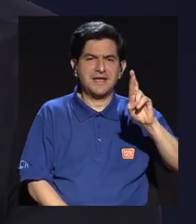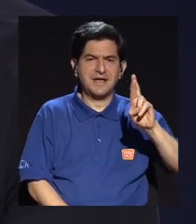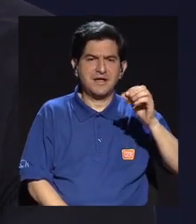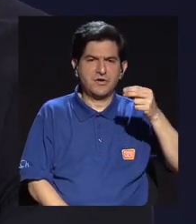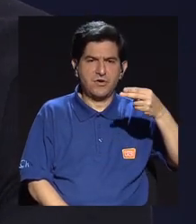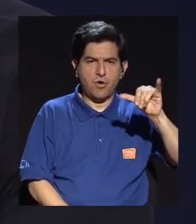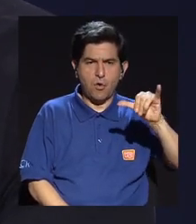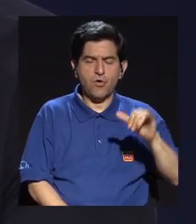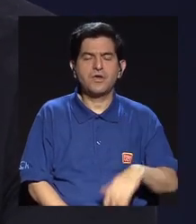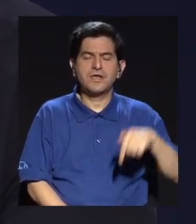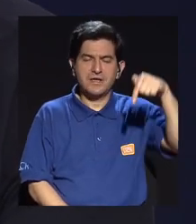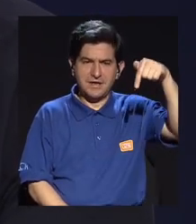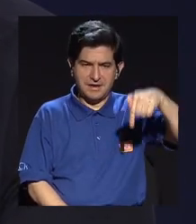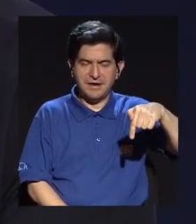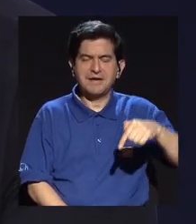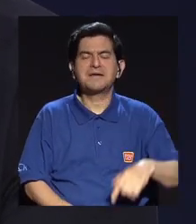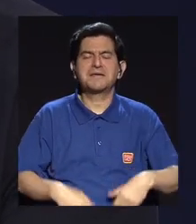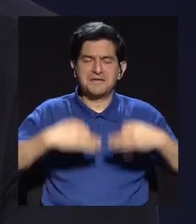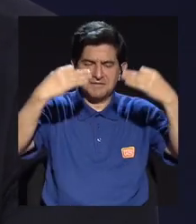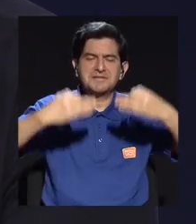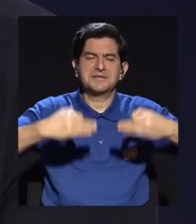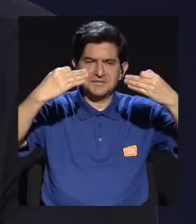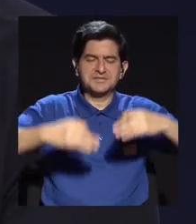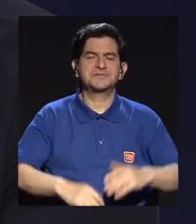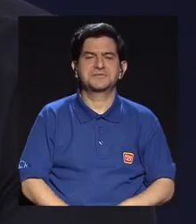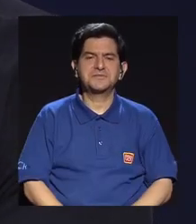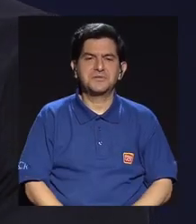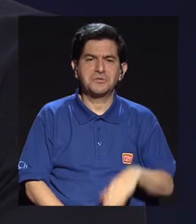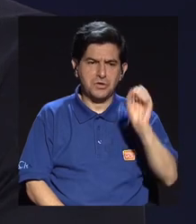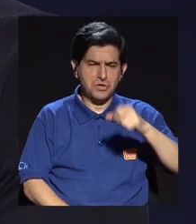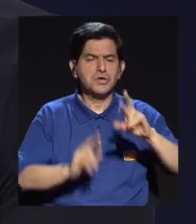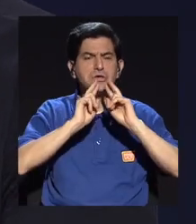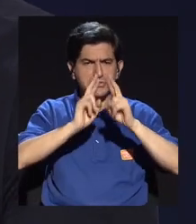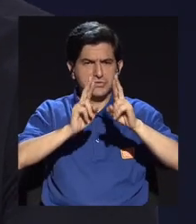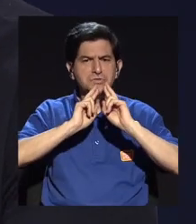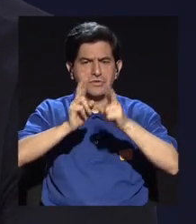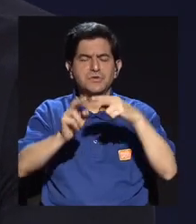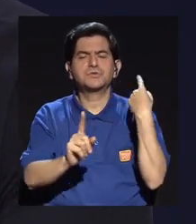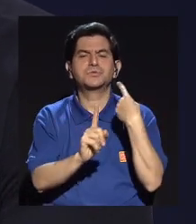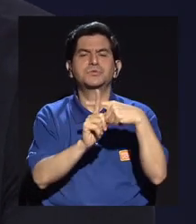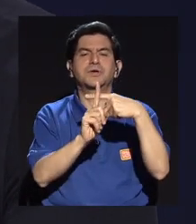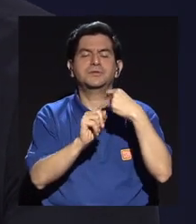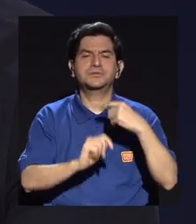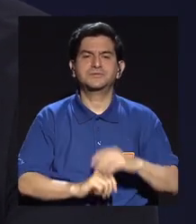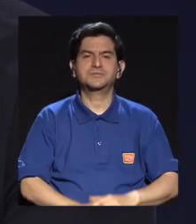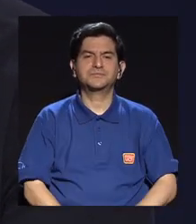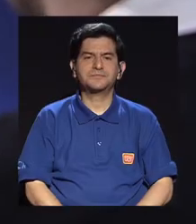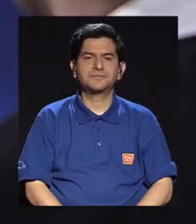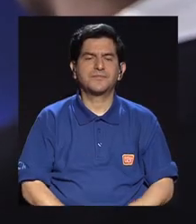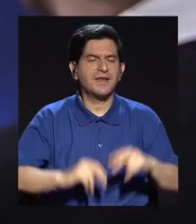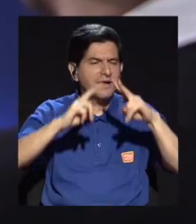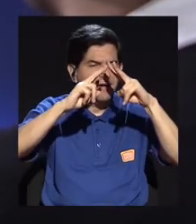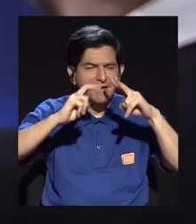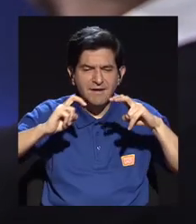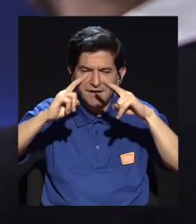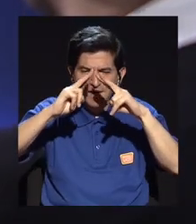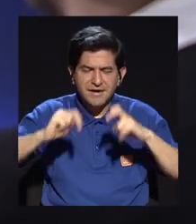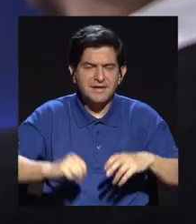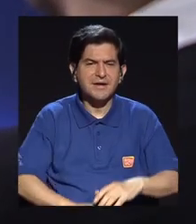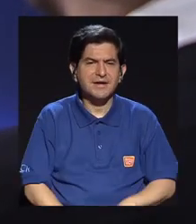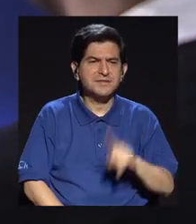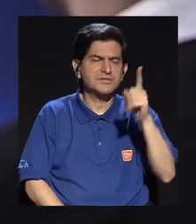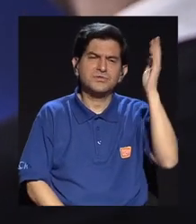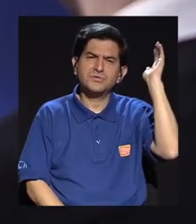OIS tomó esa decisión y creo que ha brindado resultados positivos. Hay una lectura que